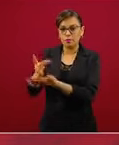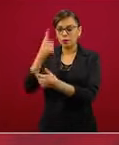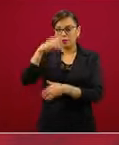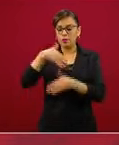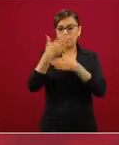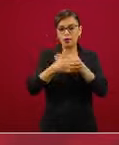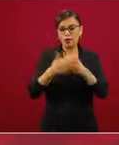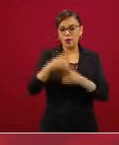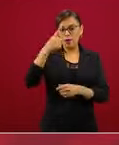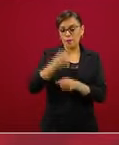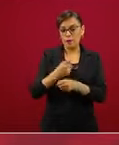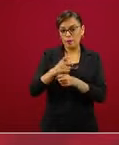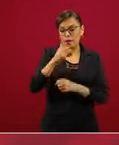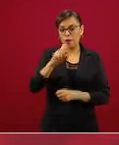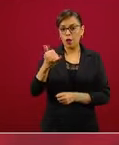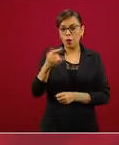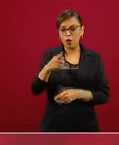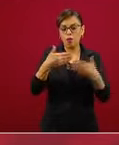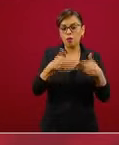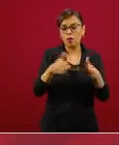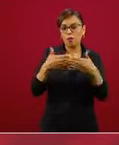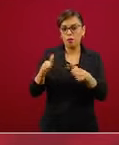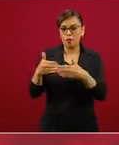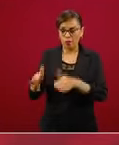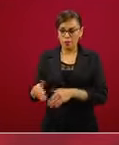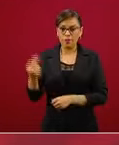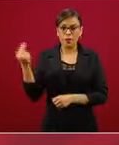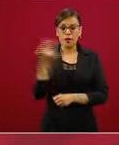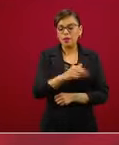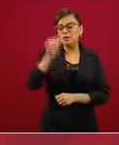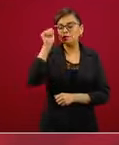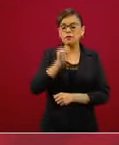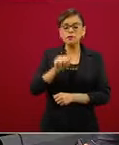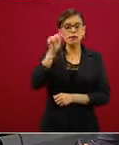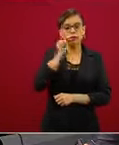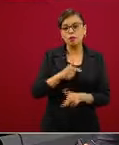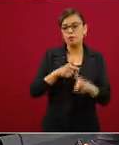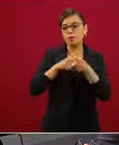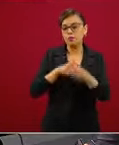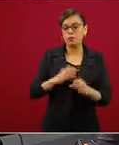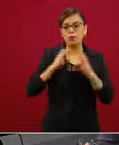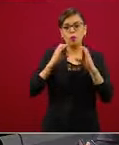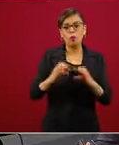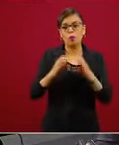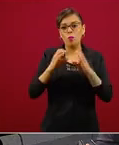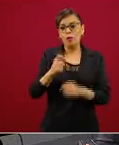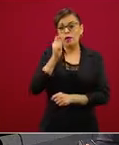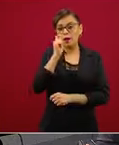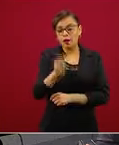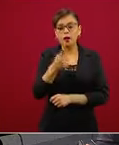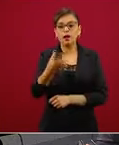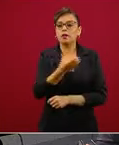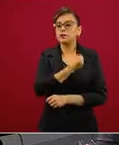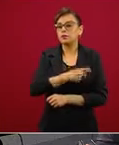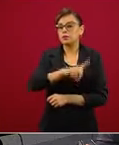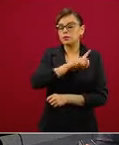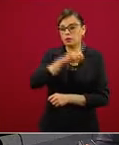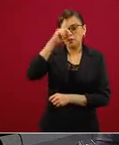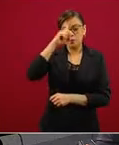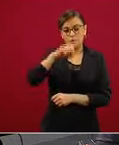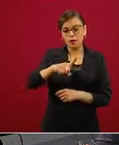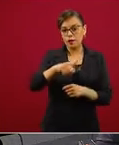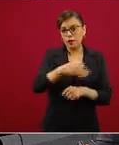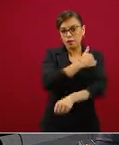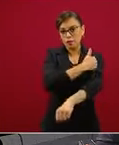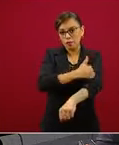primero de junio. Siempre cuidando las medidas de salud, de prevención para las familias que trabajan